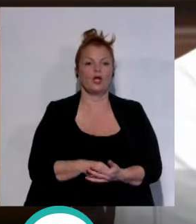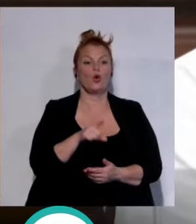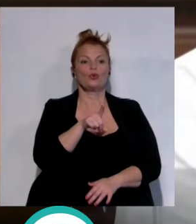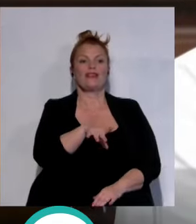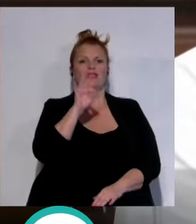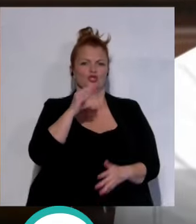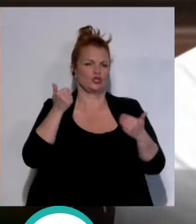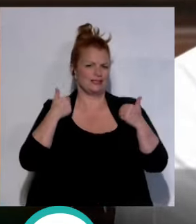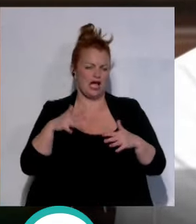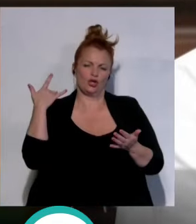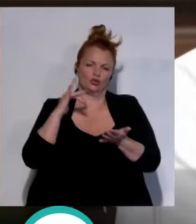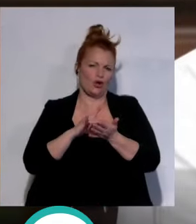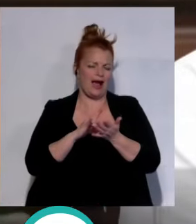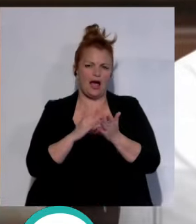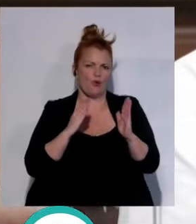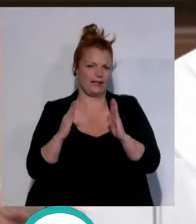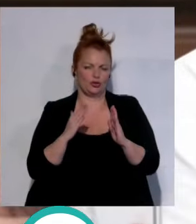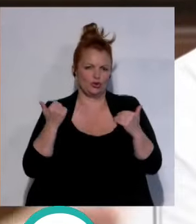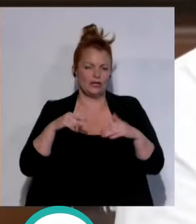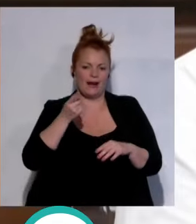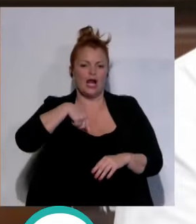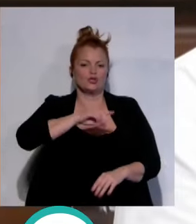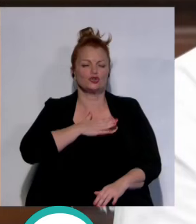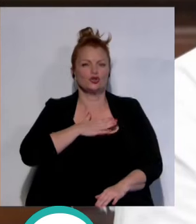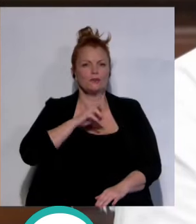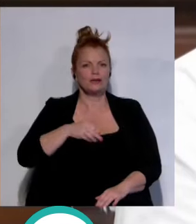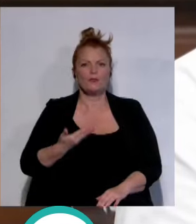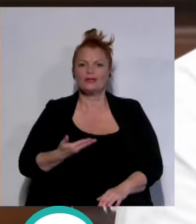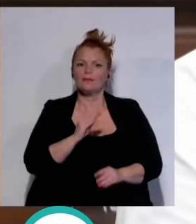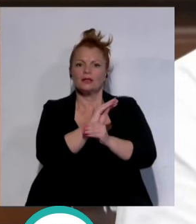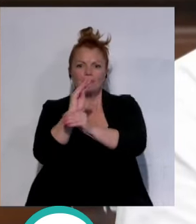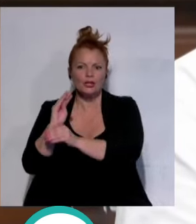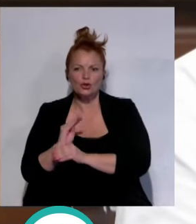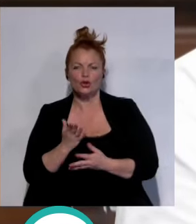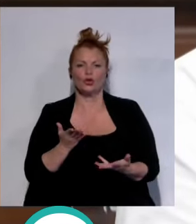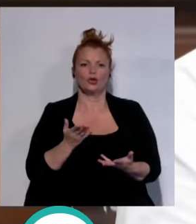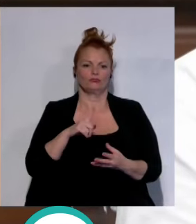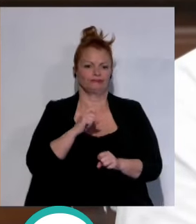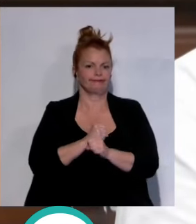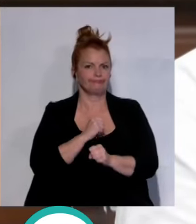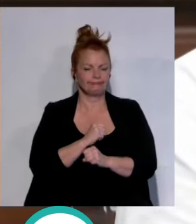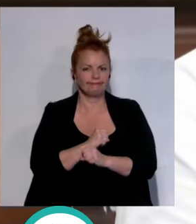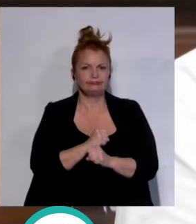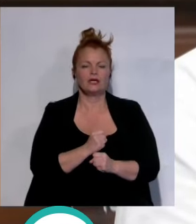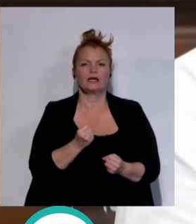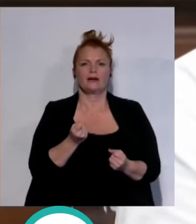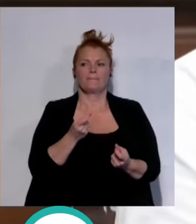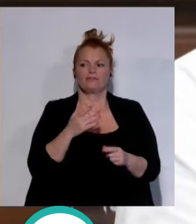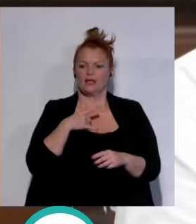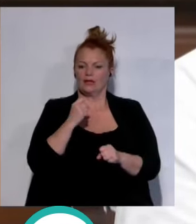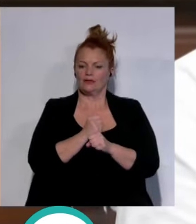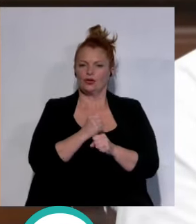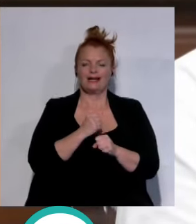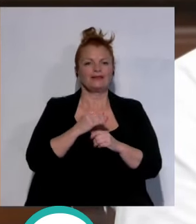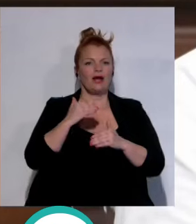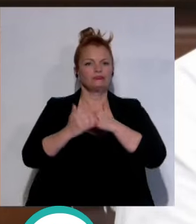momento y para nosotros es muy importante el mantenimiento estamos trabajando como ya tenemos este estamos también